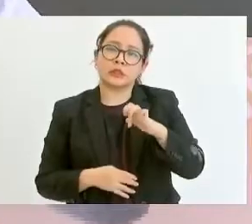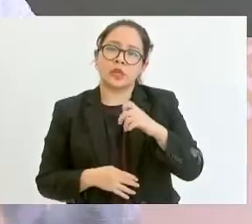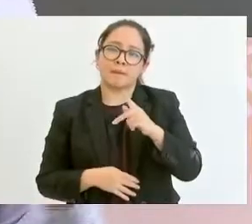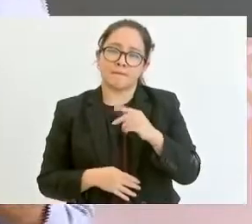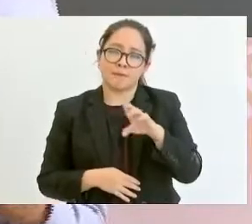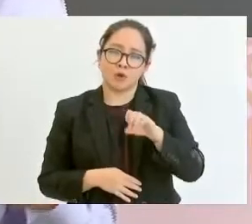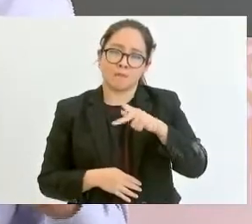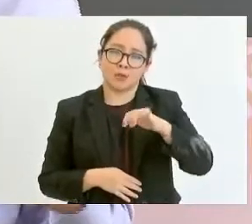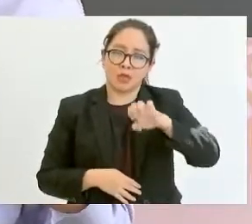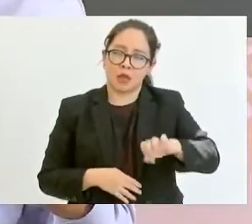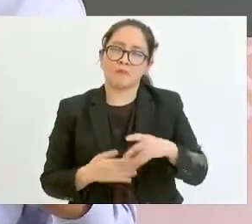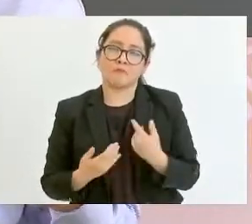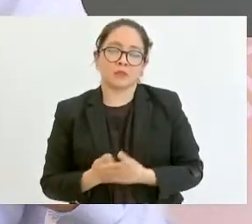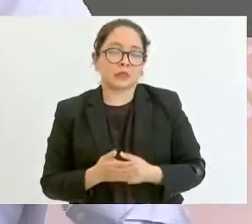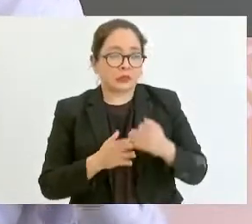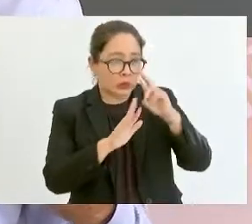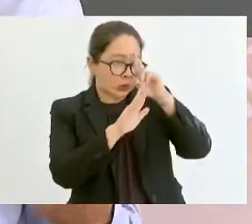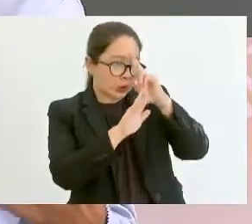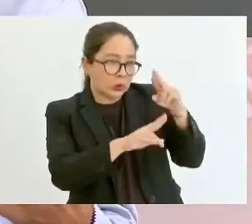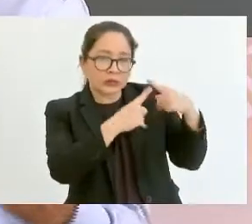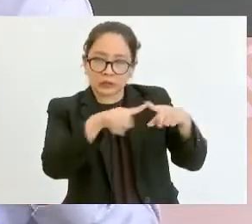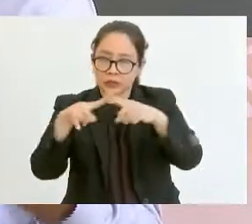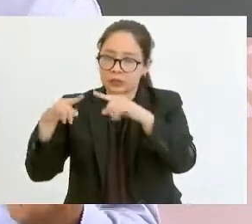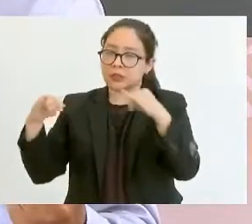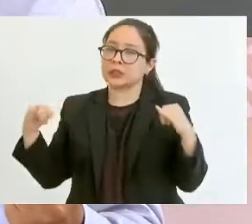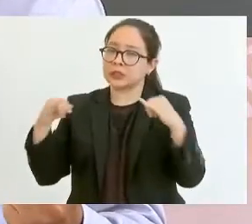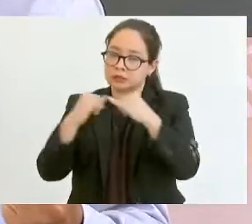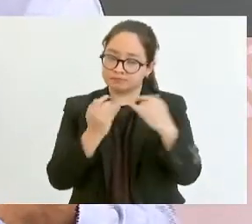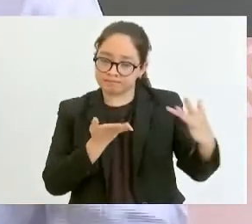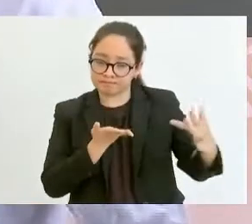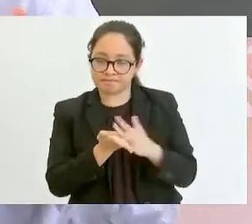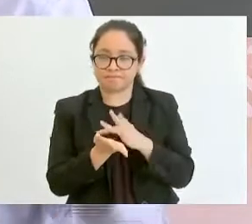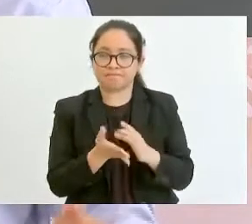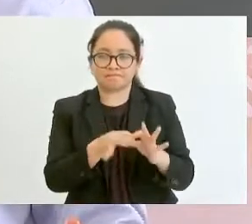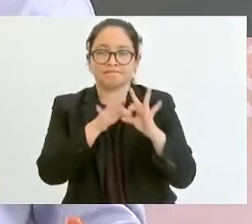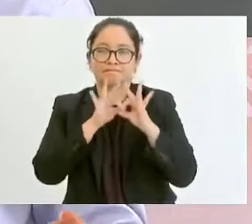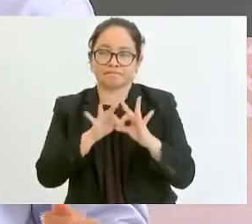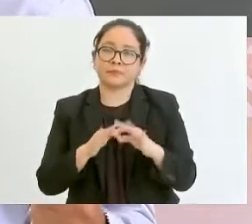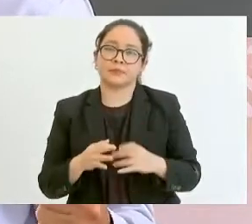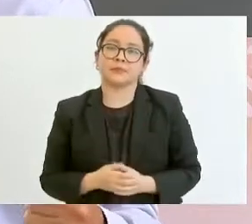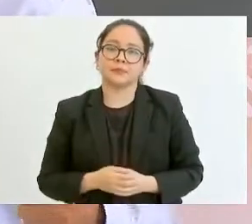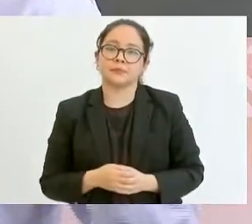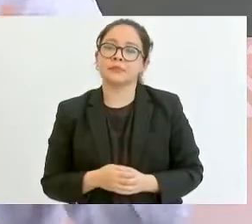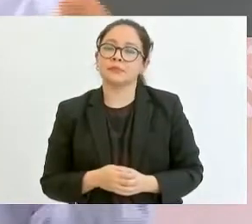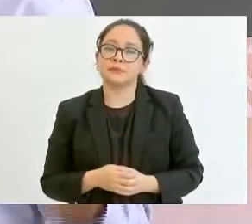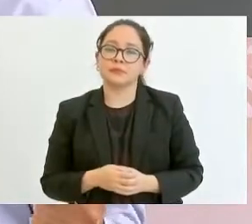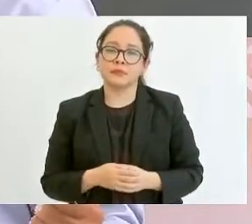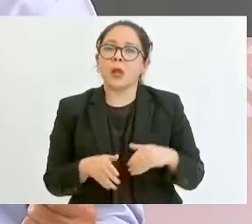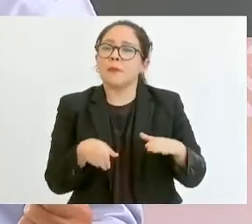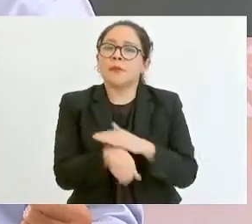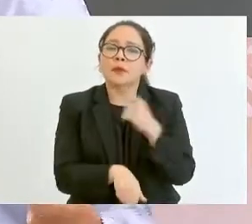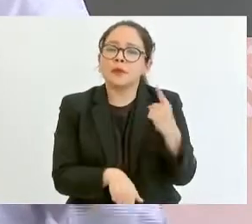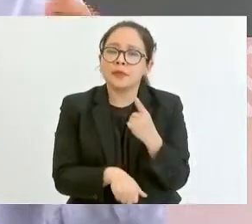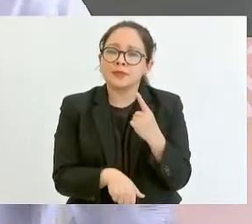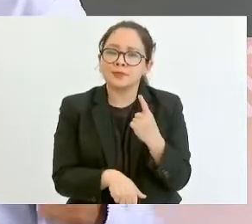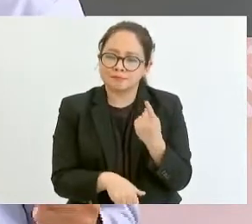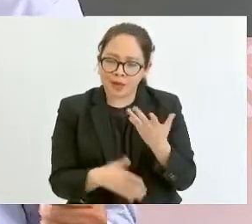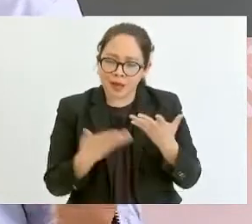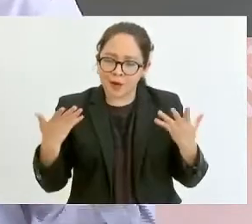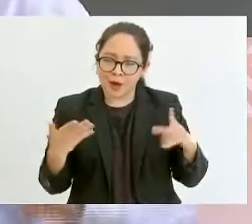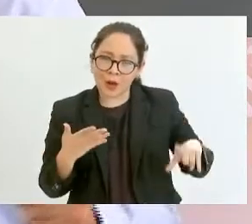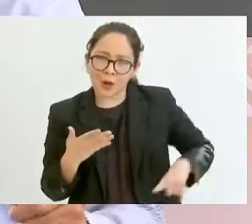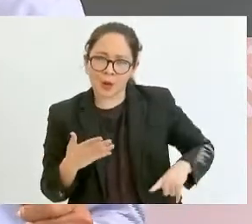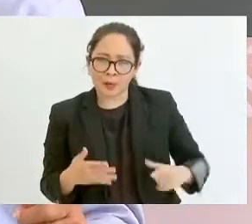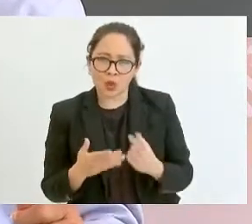reconocimiento a todas estas instituciones hermanas. ¿Y por qué somos así? Porque somos un solo gobierno al